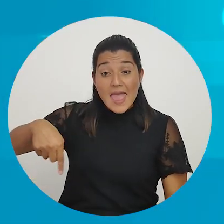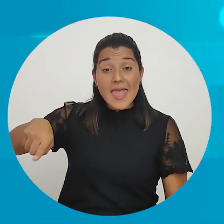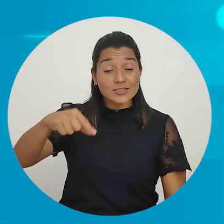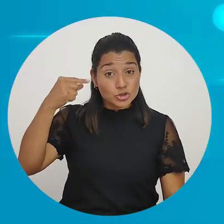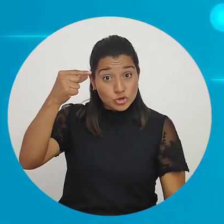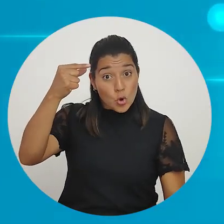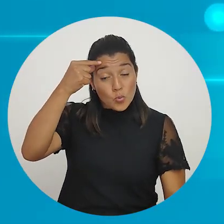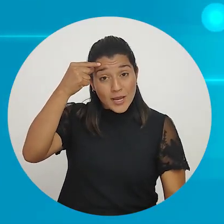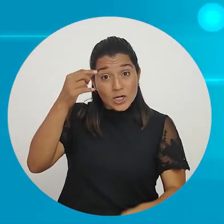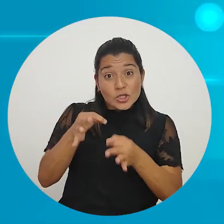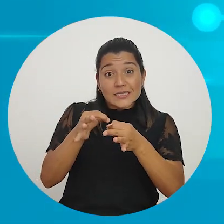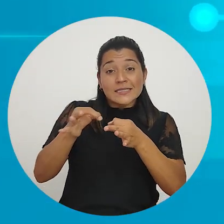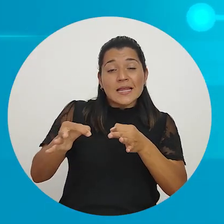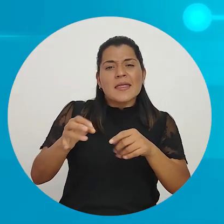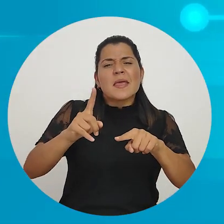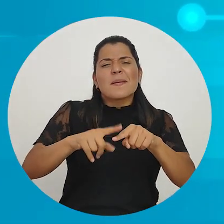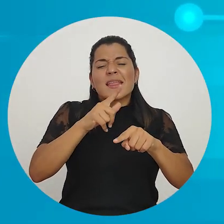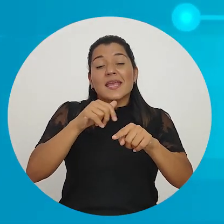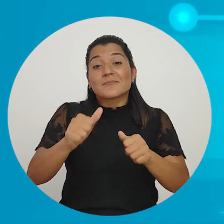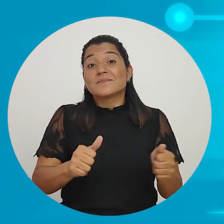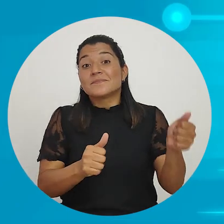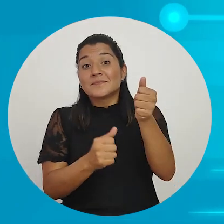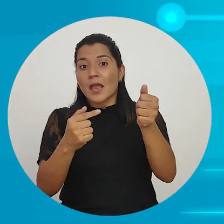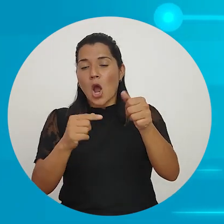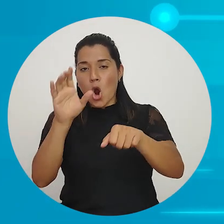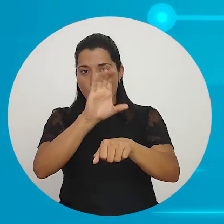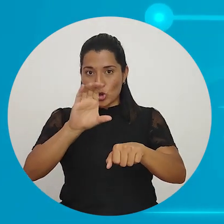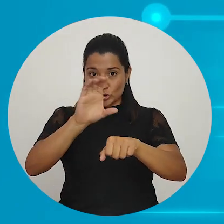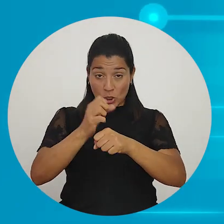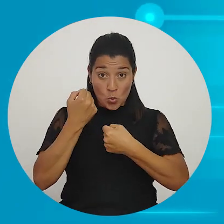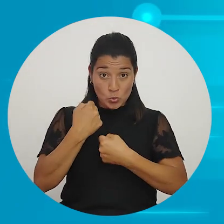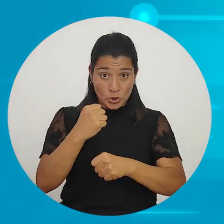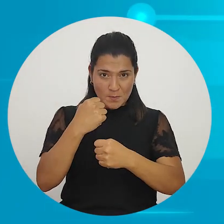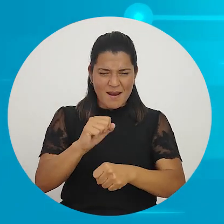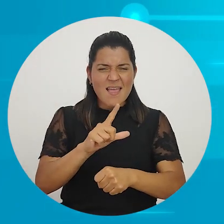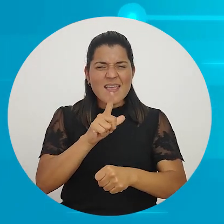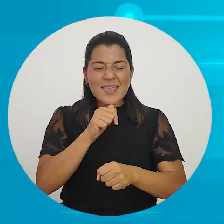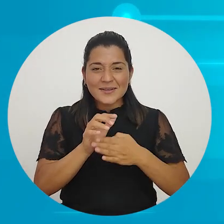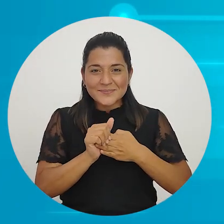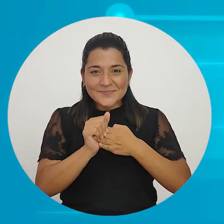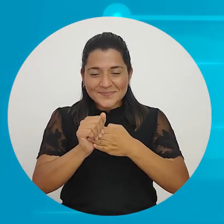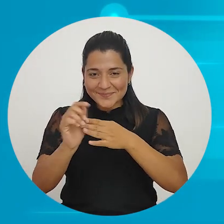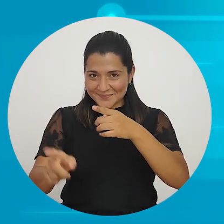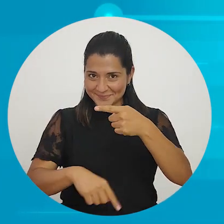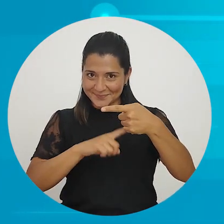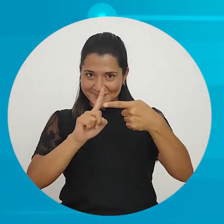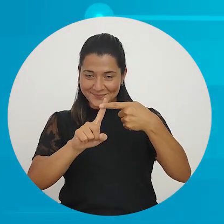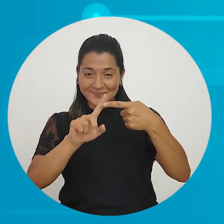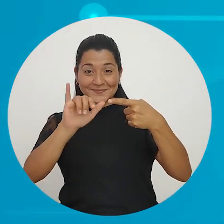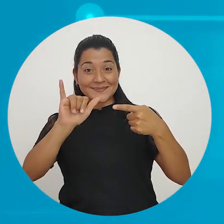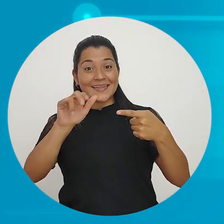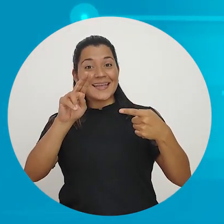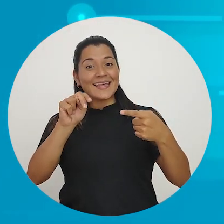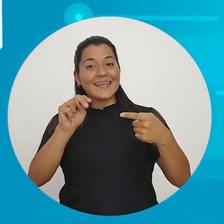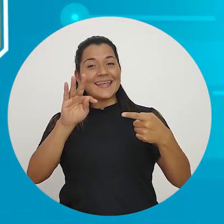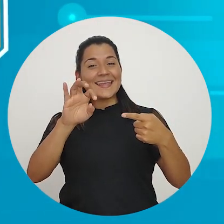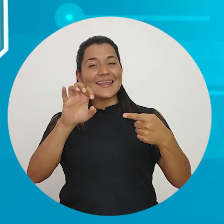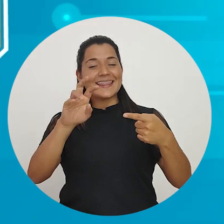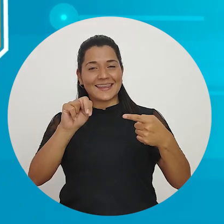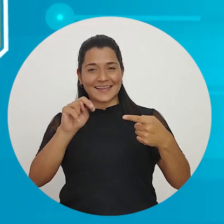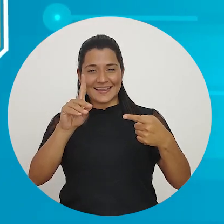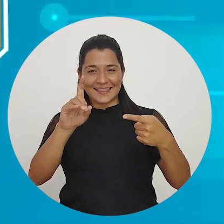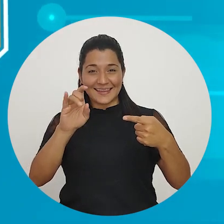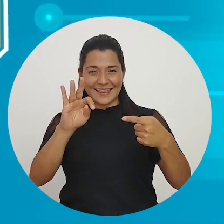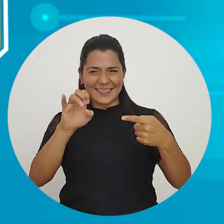Estos gobiernos distritales están sujetos al consejo municipal del cantón y están conformados por la persona intendente,